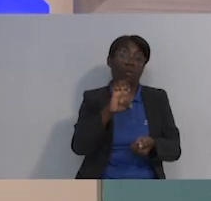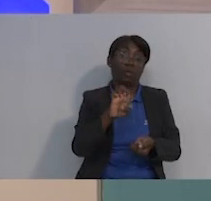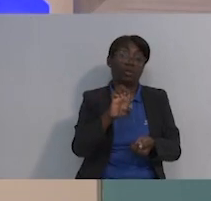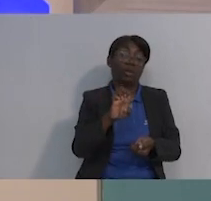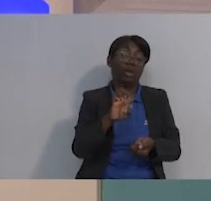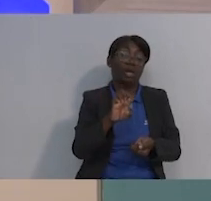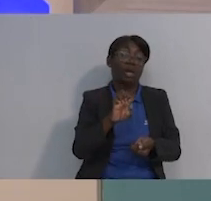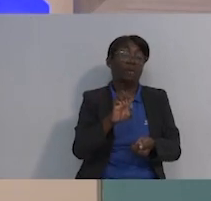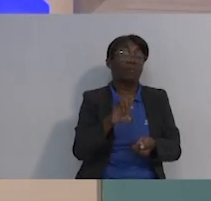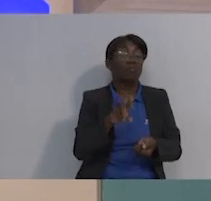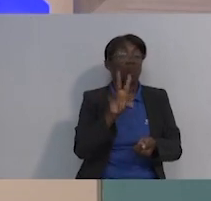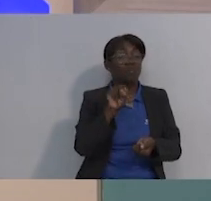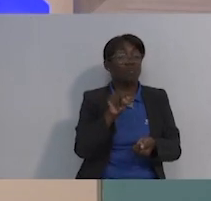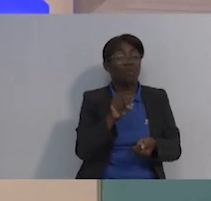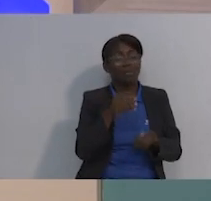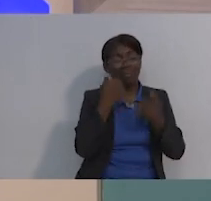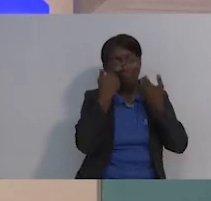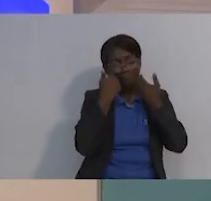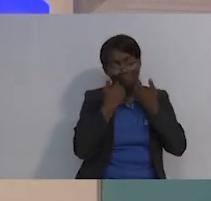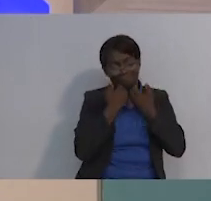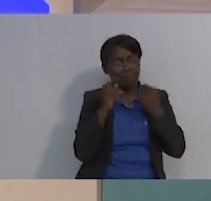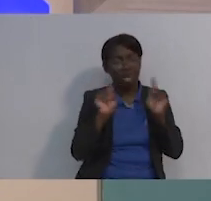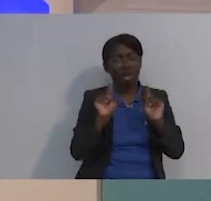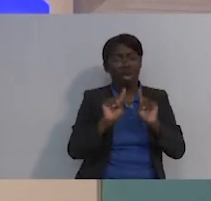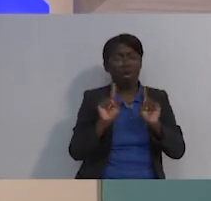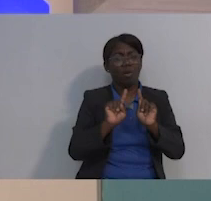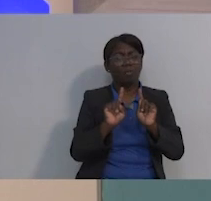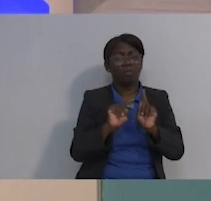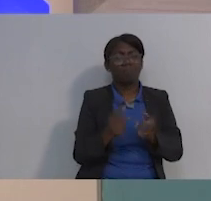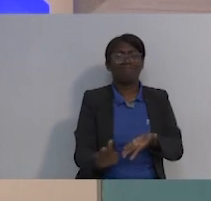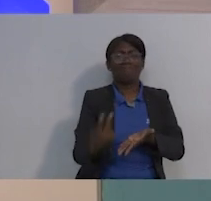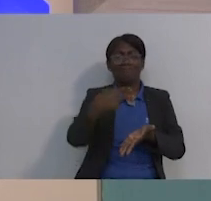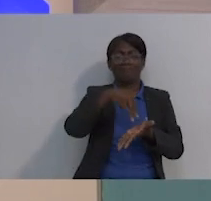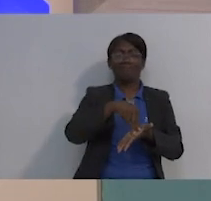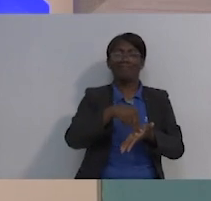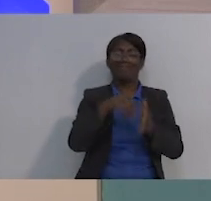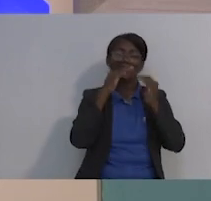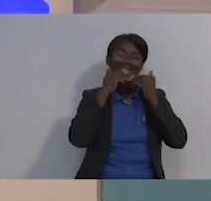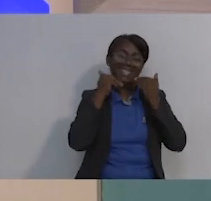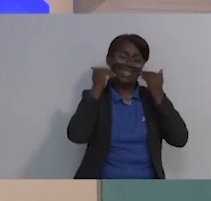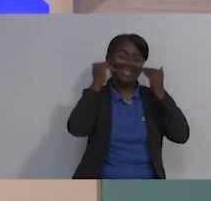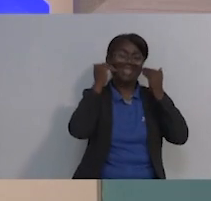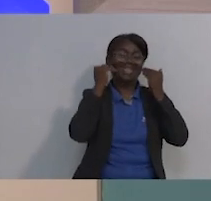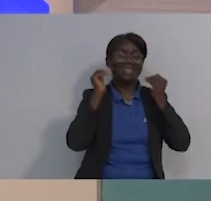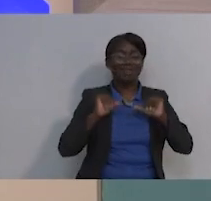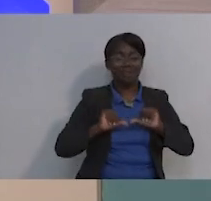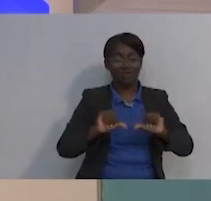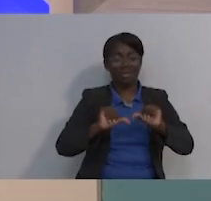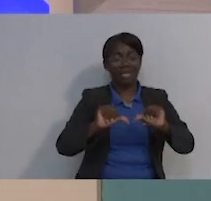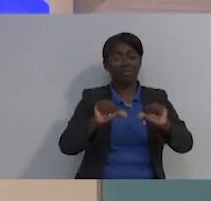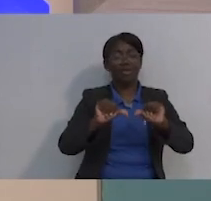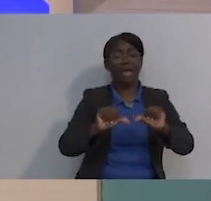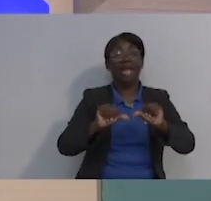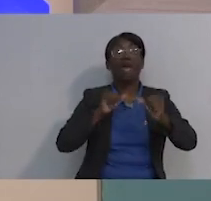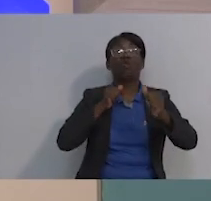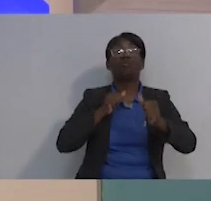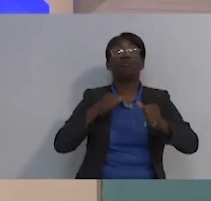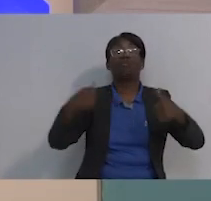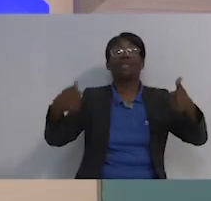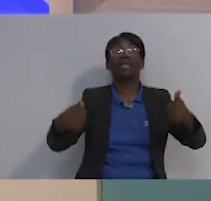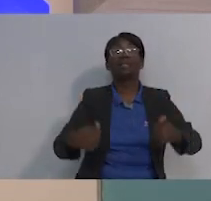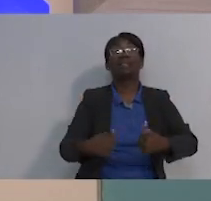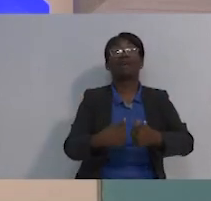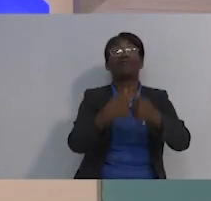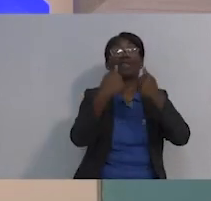adelante. Es un desafío, ¿verdad? Un desafío que tenemos herramientas para superar. Busquen